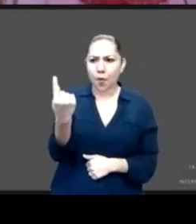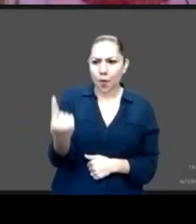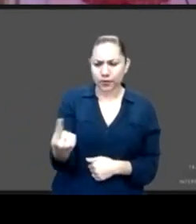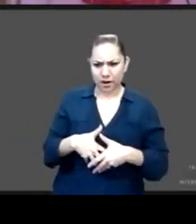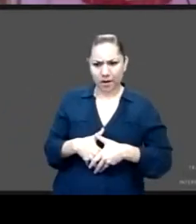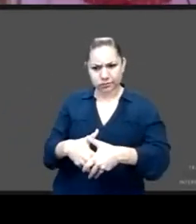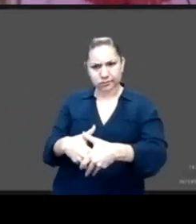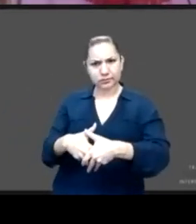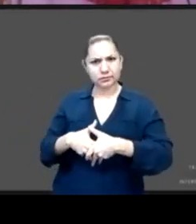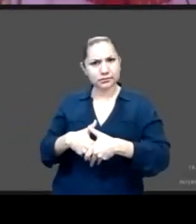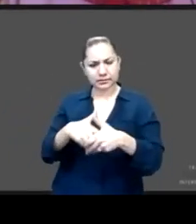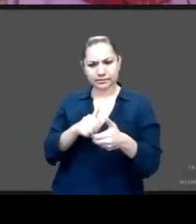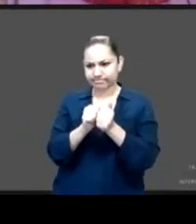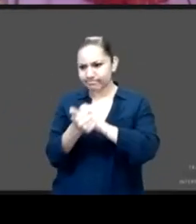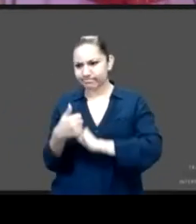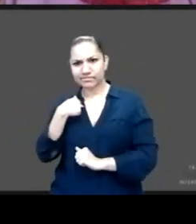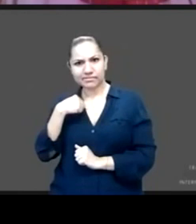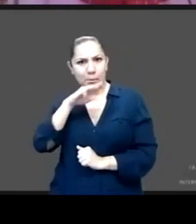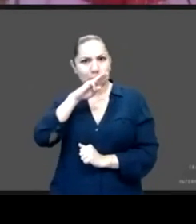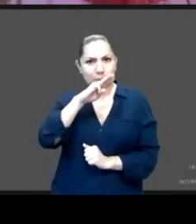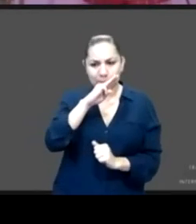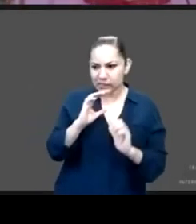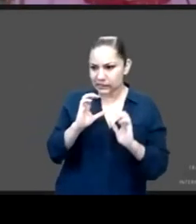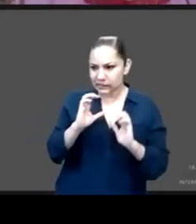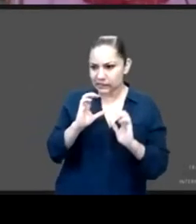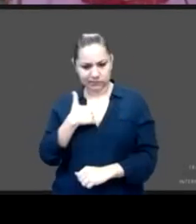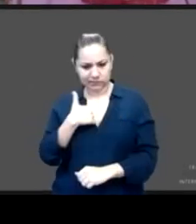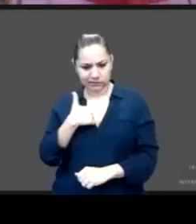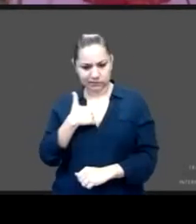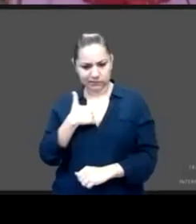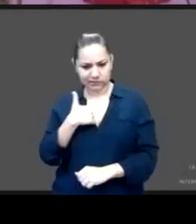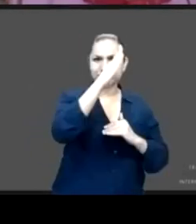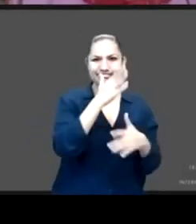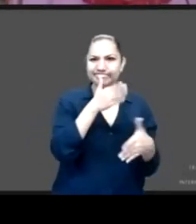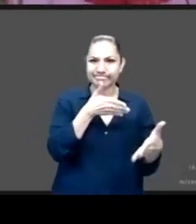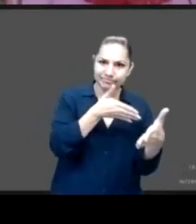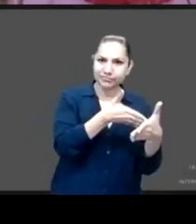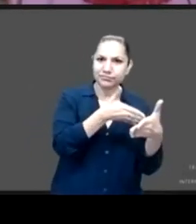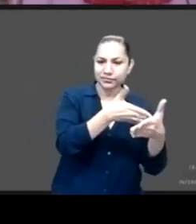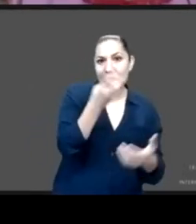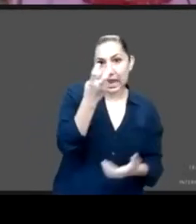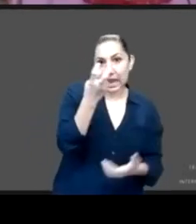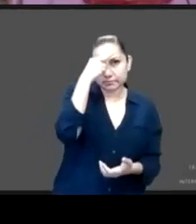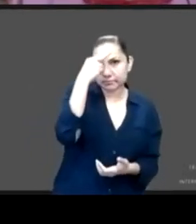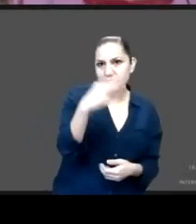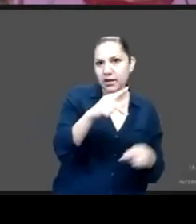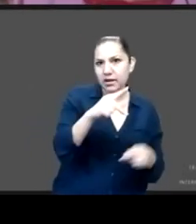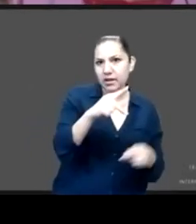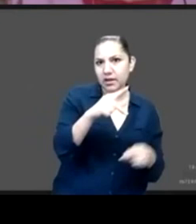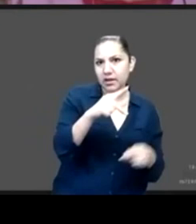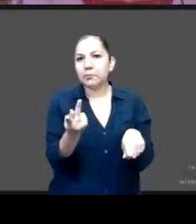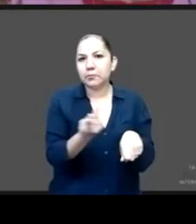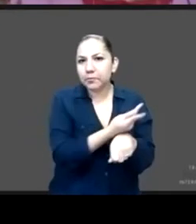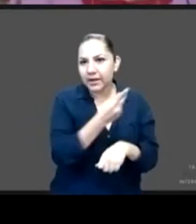su desarrollo, qué impacto va a tener en las proyecciones de nuestro país y en la vida concreta de esas niñas